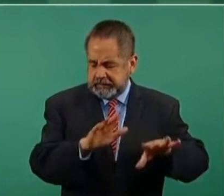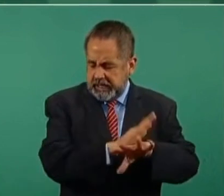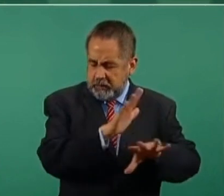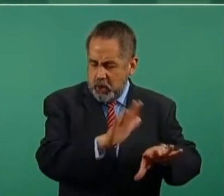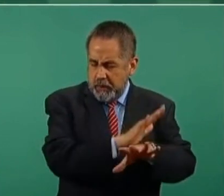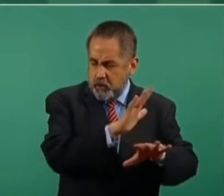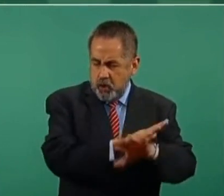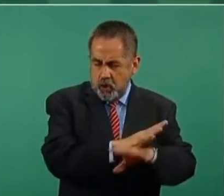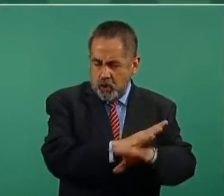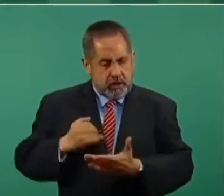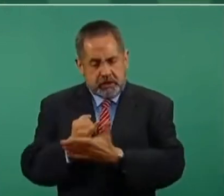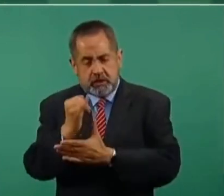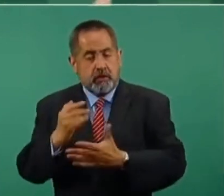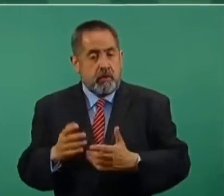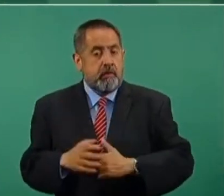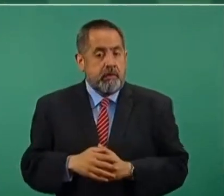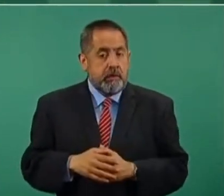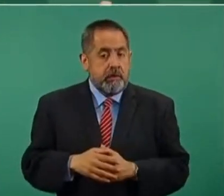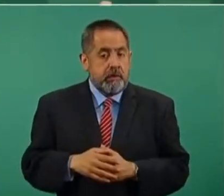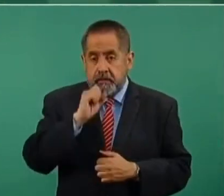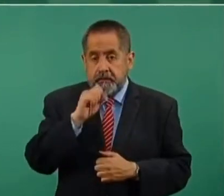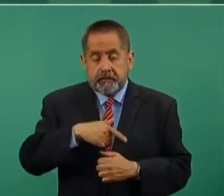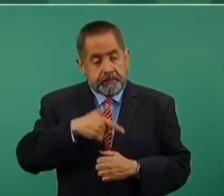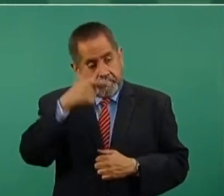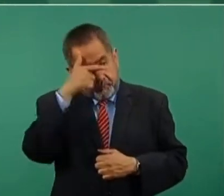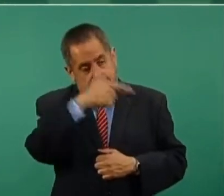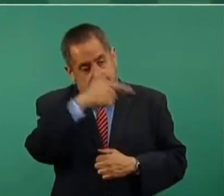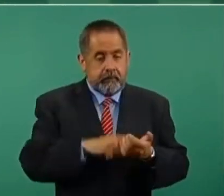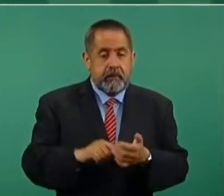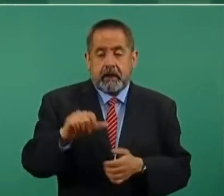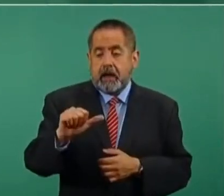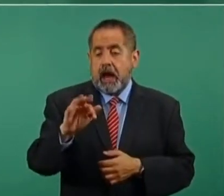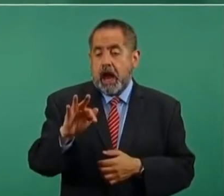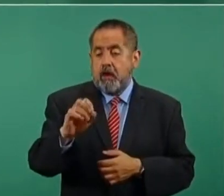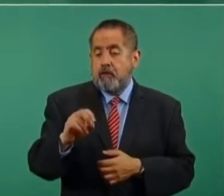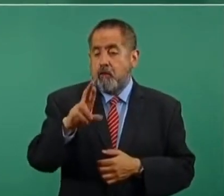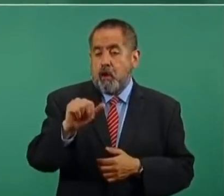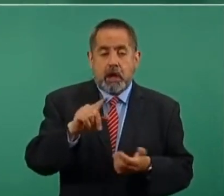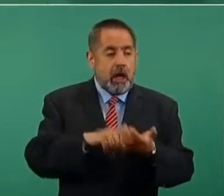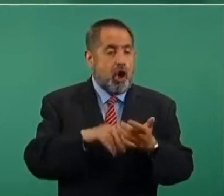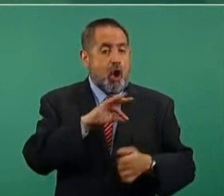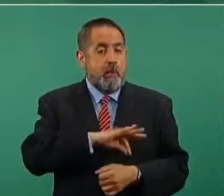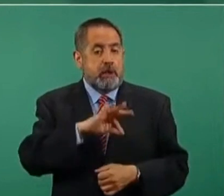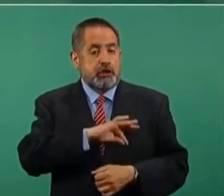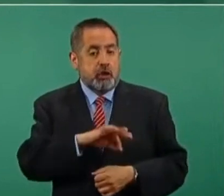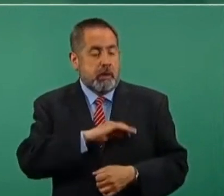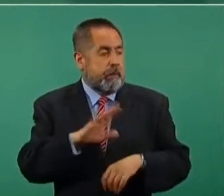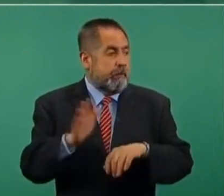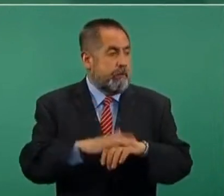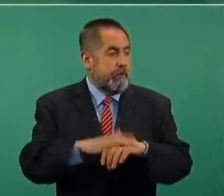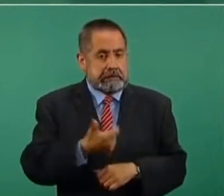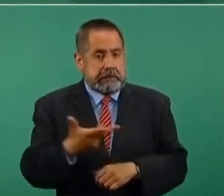Me enteré de que las comisiones de las Afores eran de las más altas del mundo